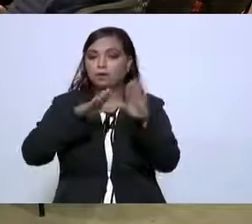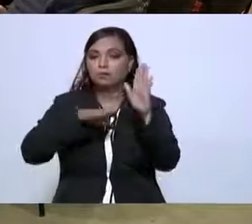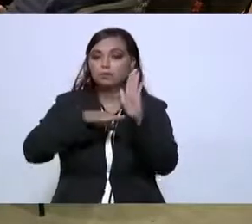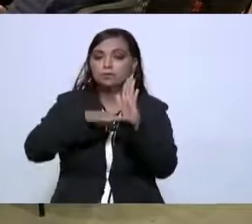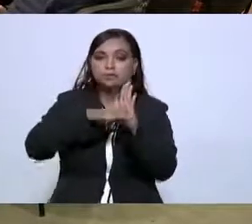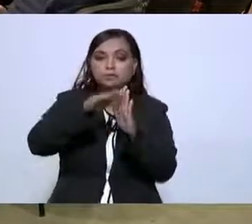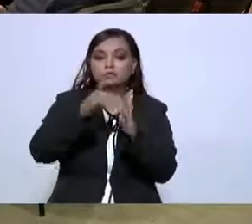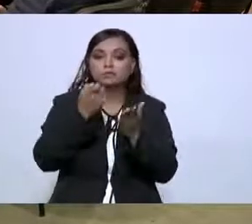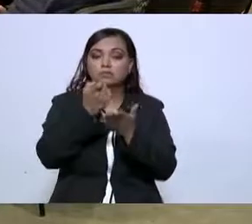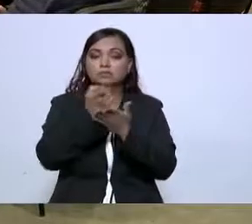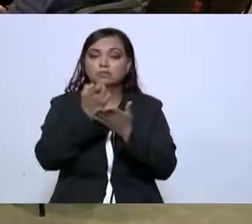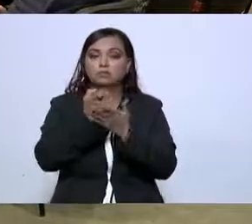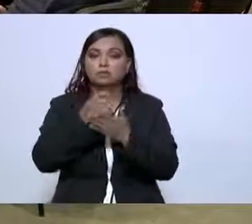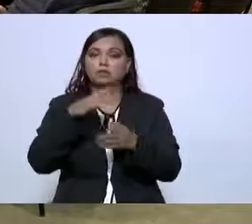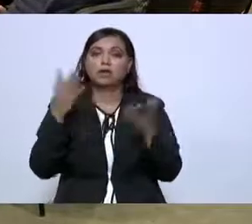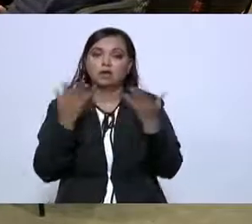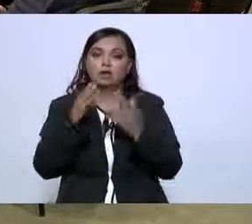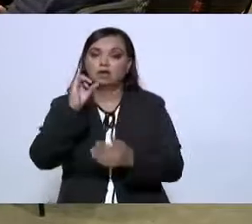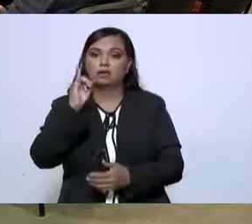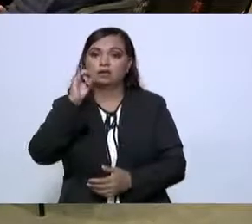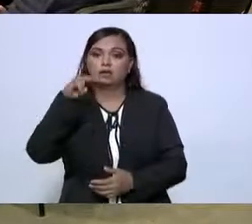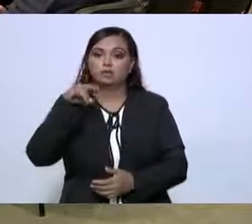iba a haber inflación.